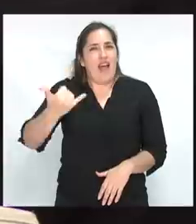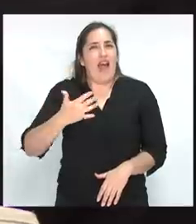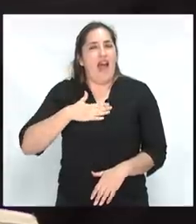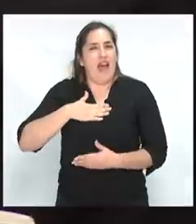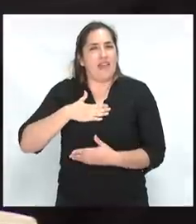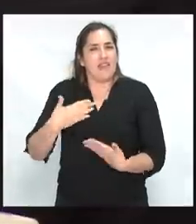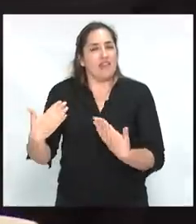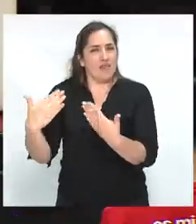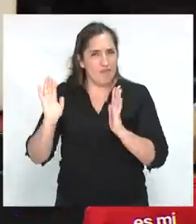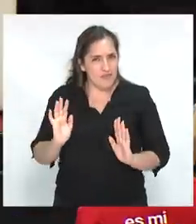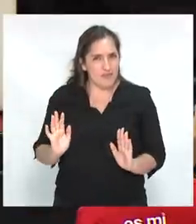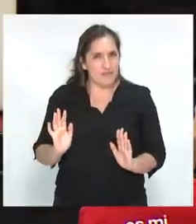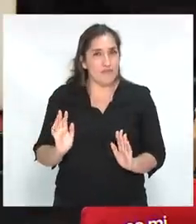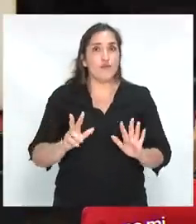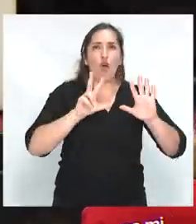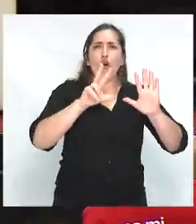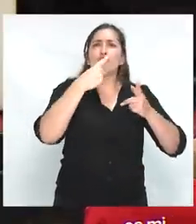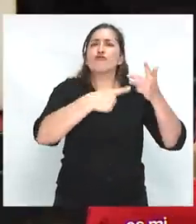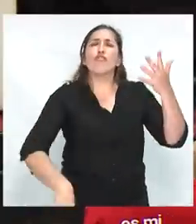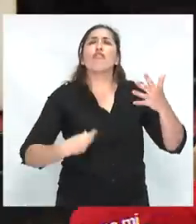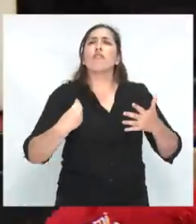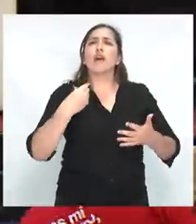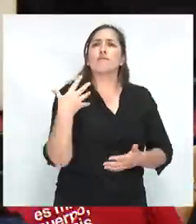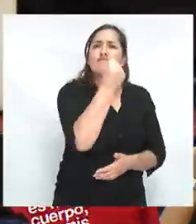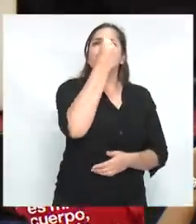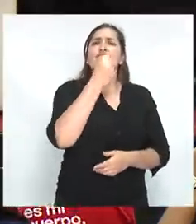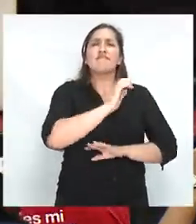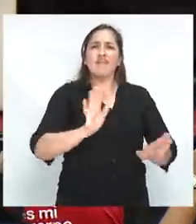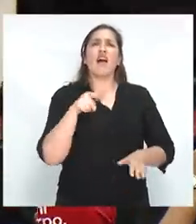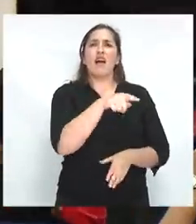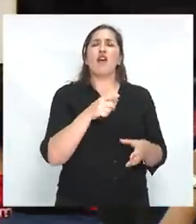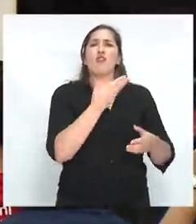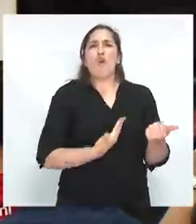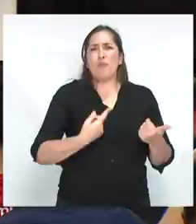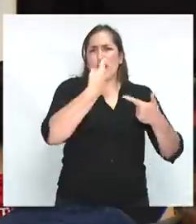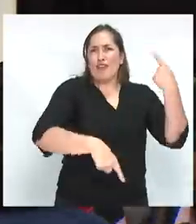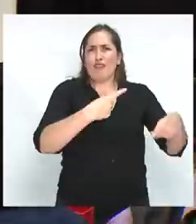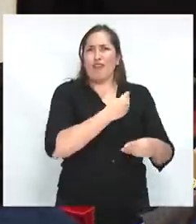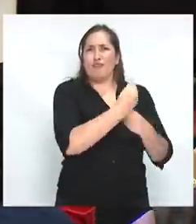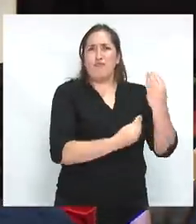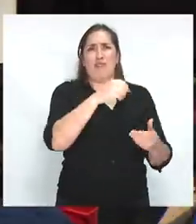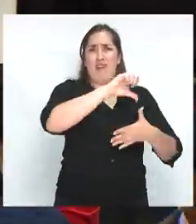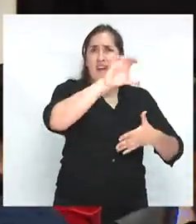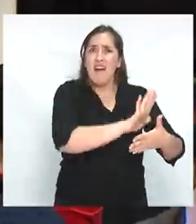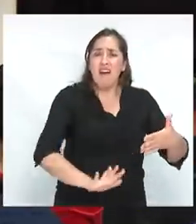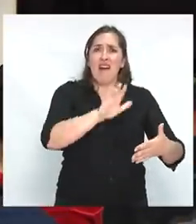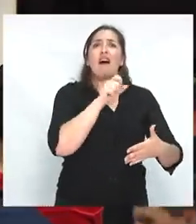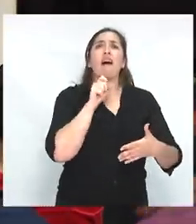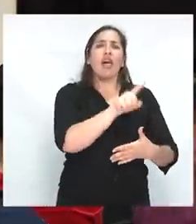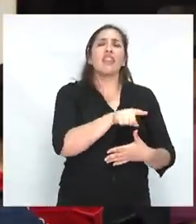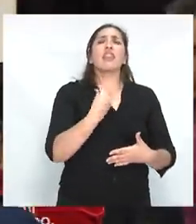Ocho logros de los gobiernos de izquierda de las que tenemos que sentirnos orgullosos con la historia,